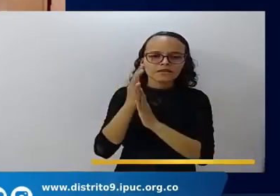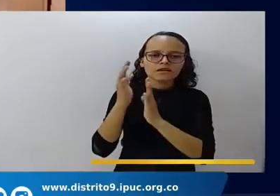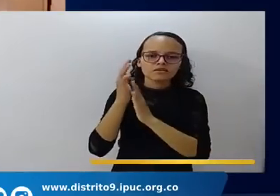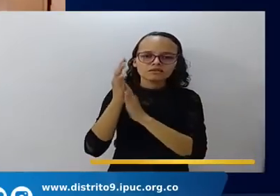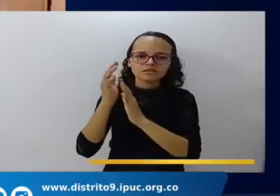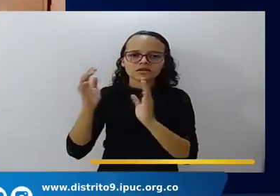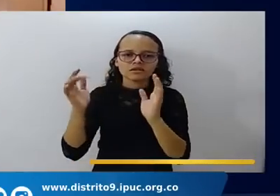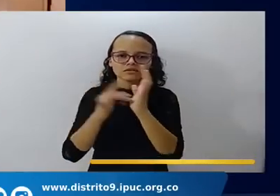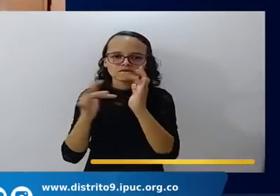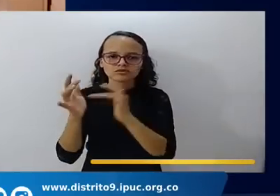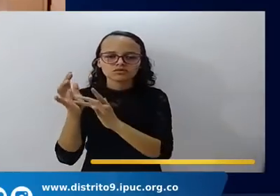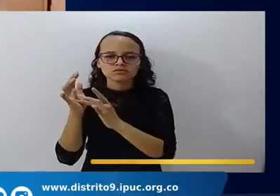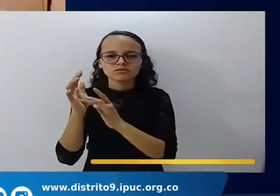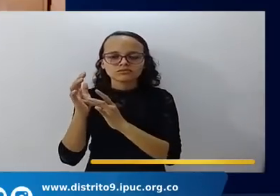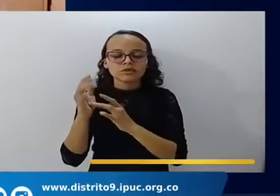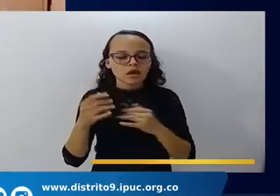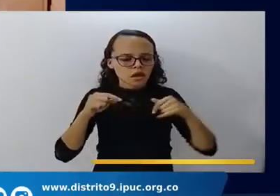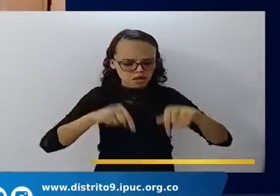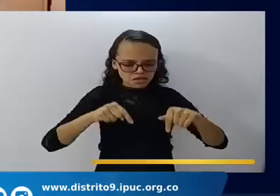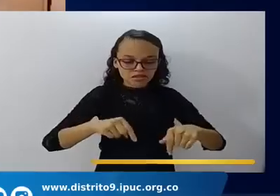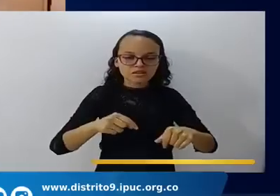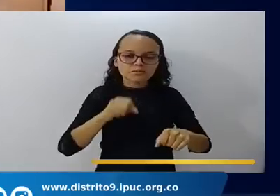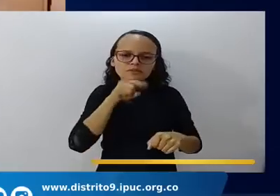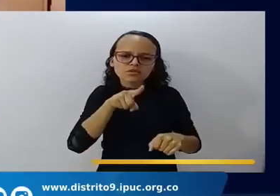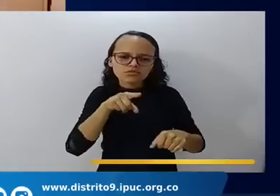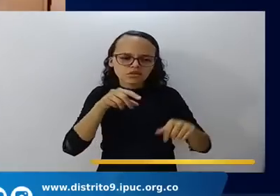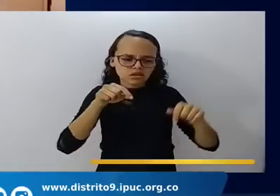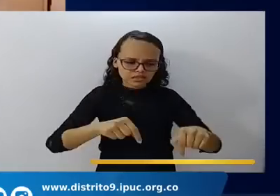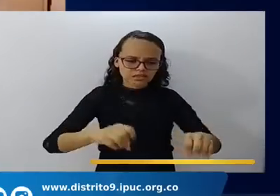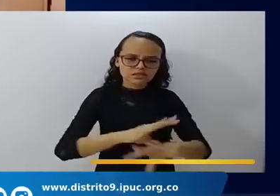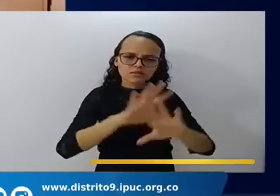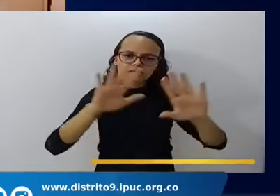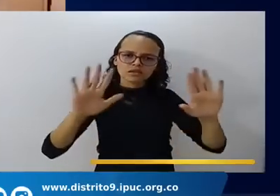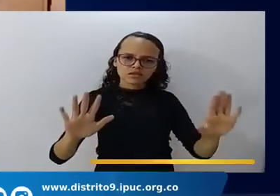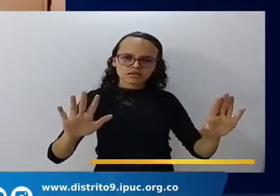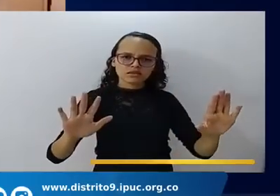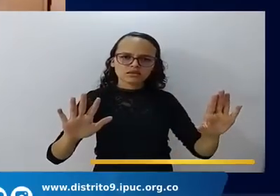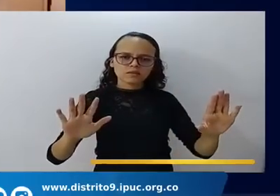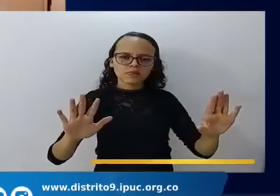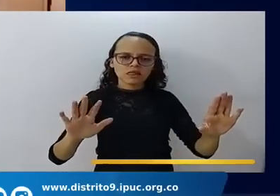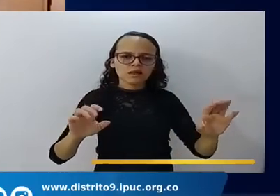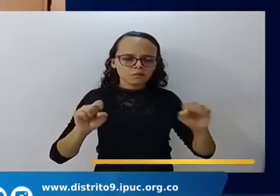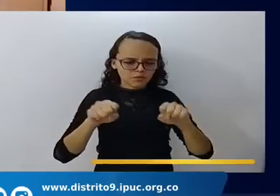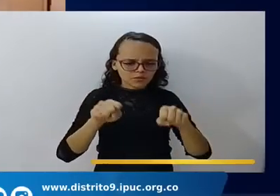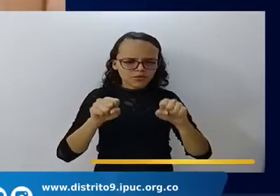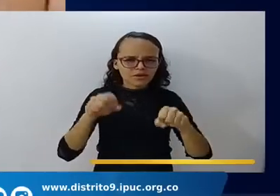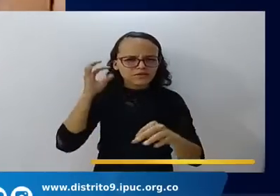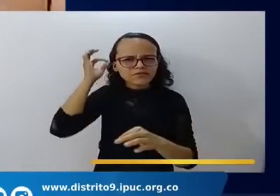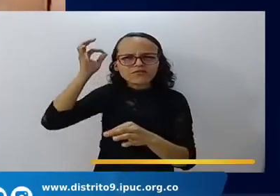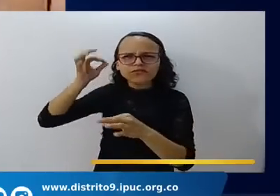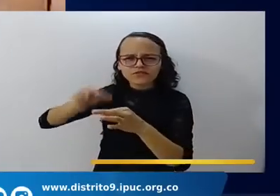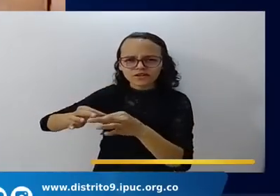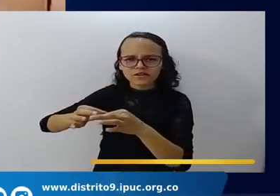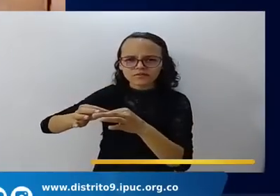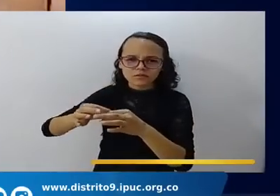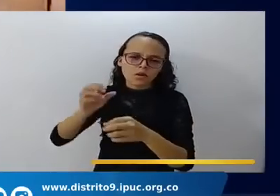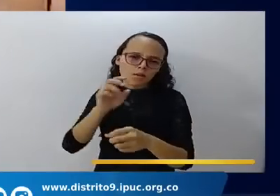Jesús. ¿Será que alguien en esta mañana puede a través de la fe